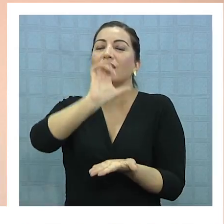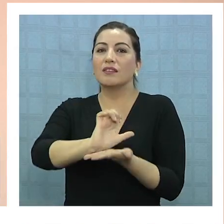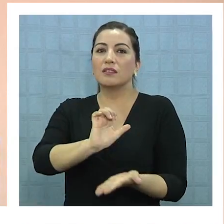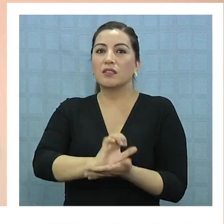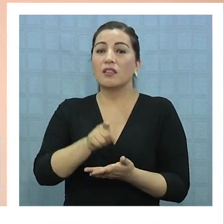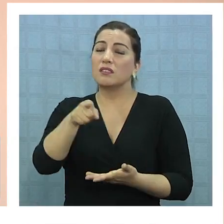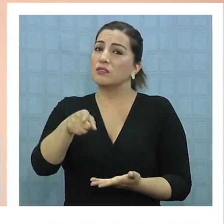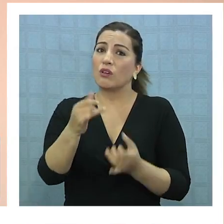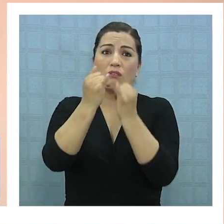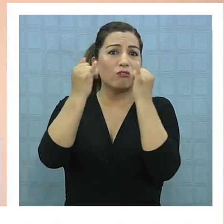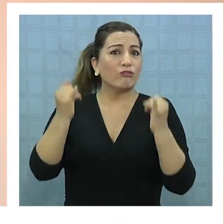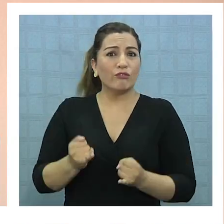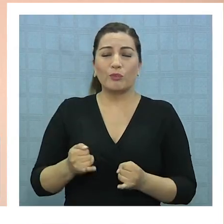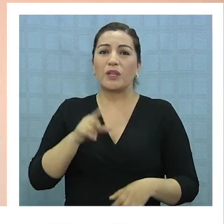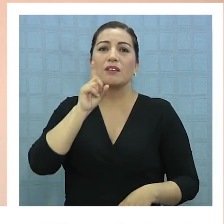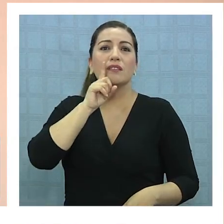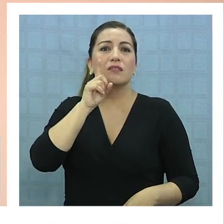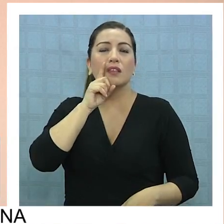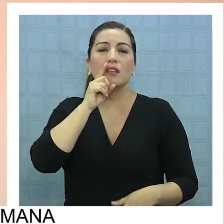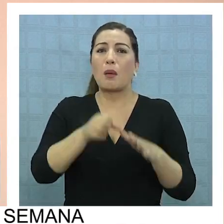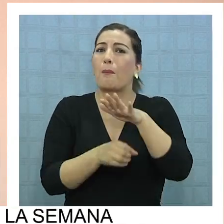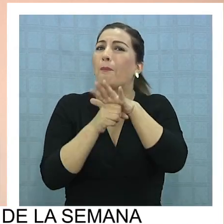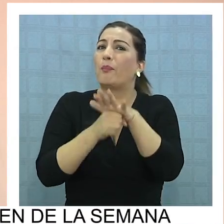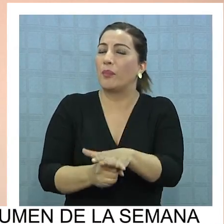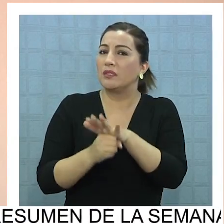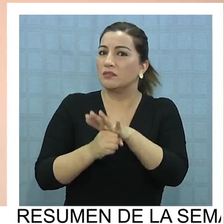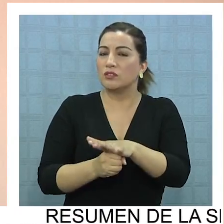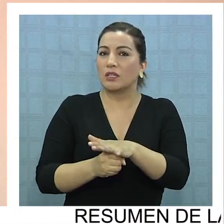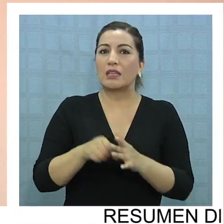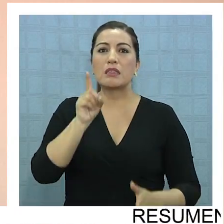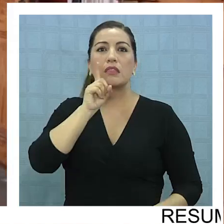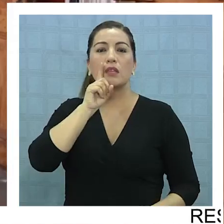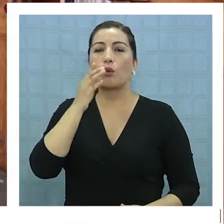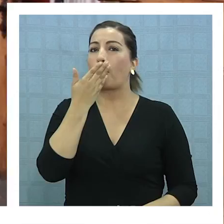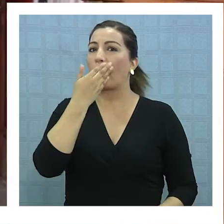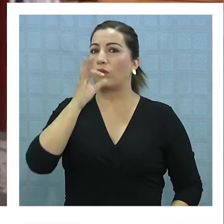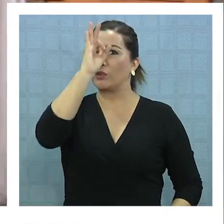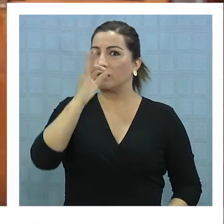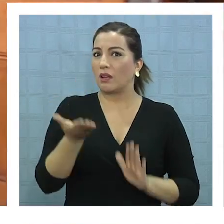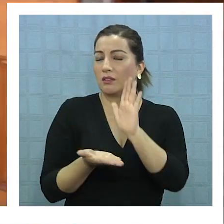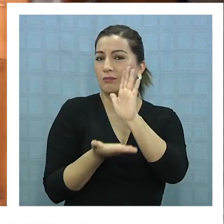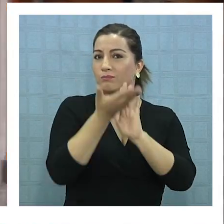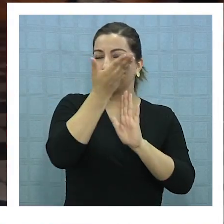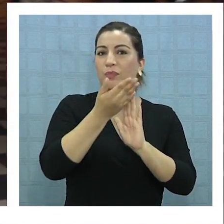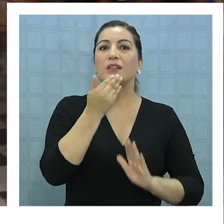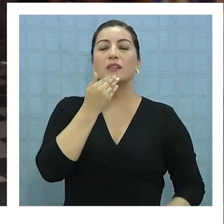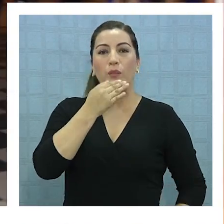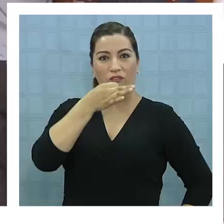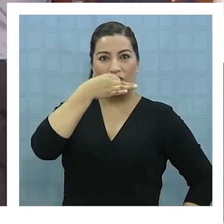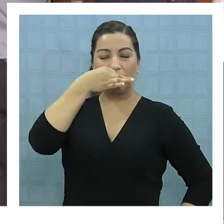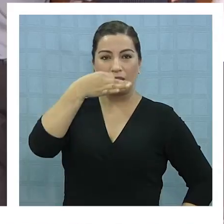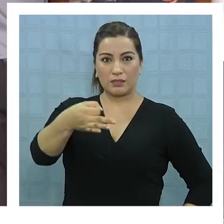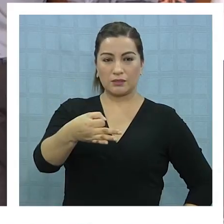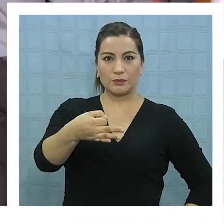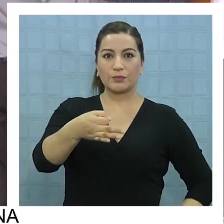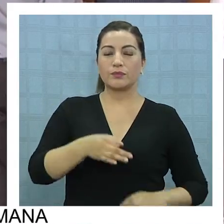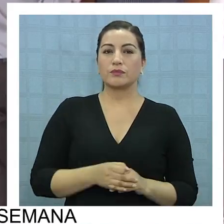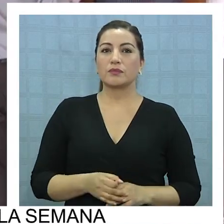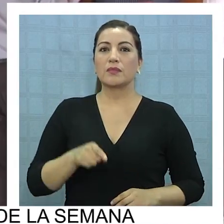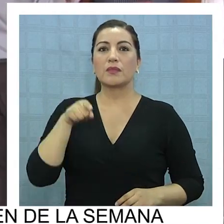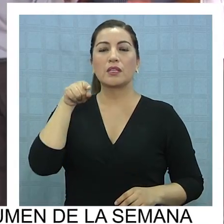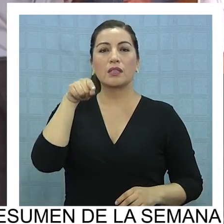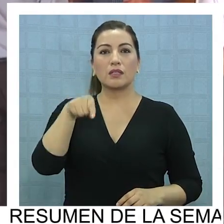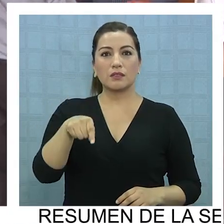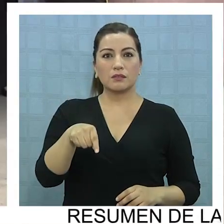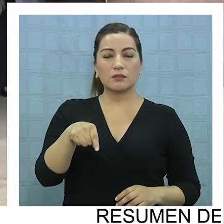presionar y obtener un mejor reajuste. Señalar al respecto que esta cartera no